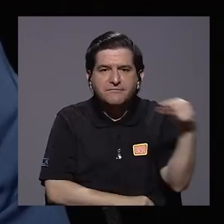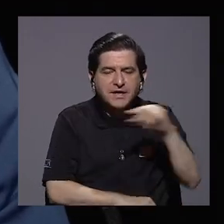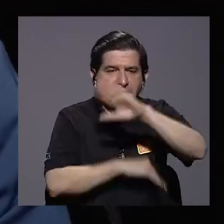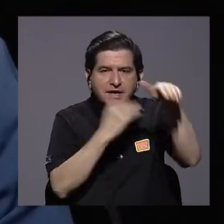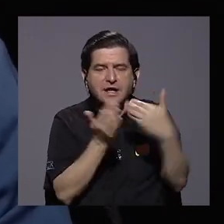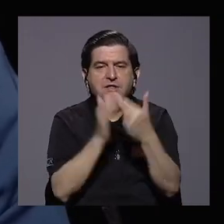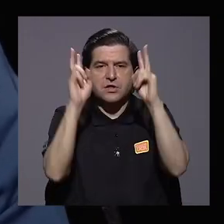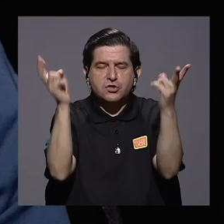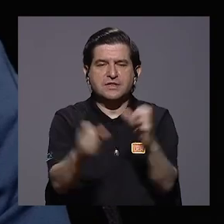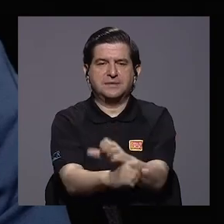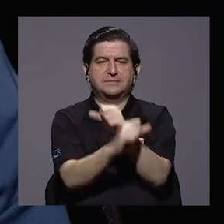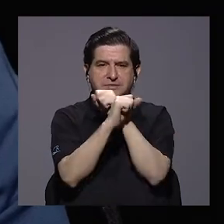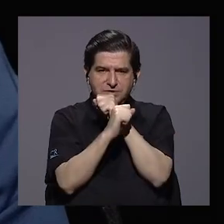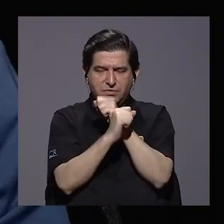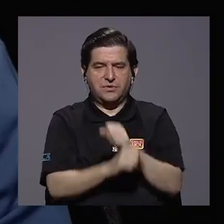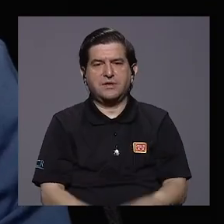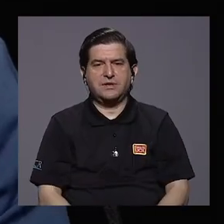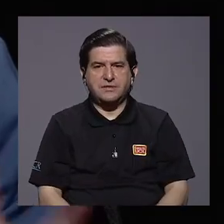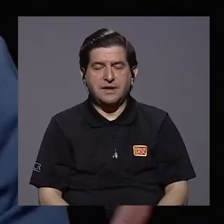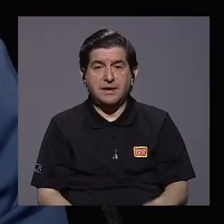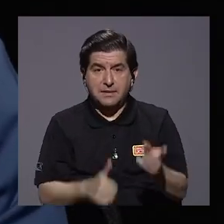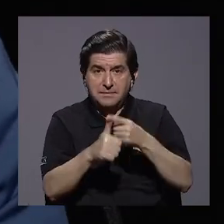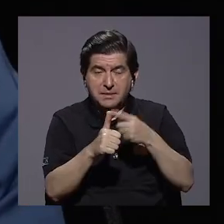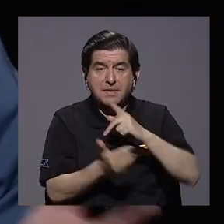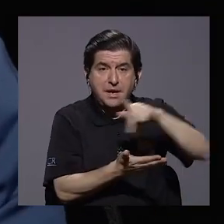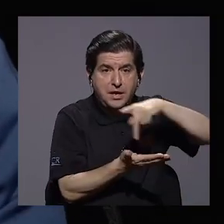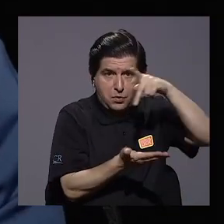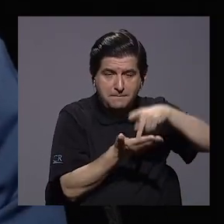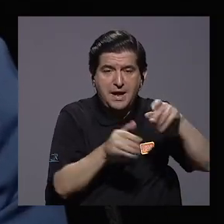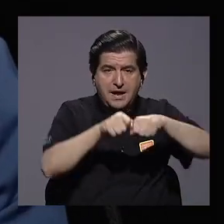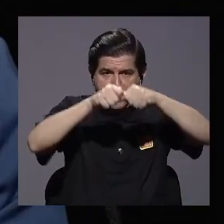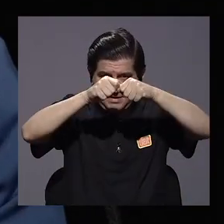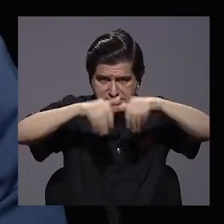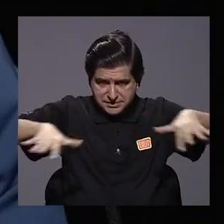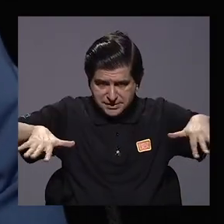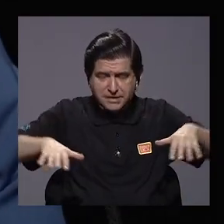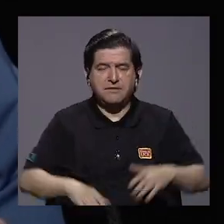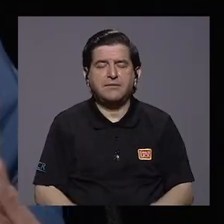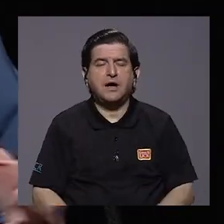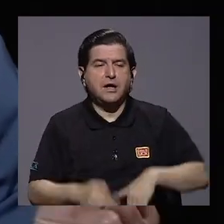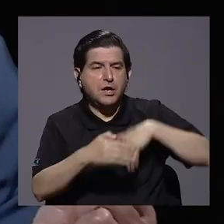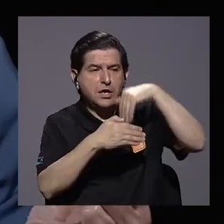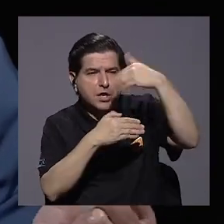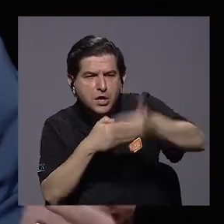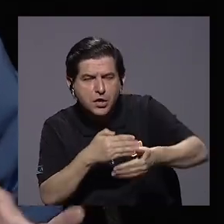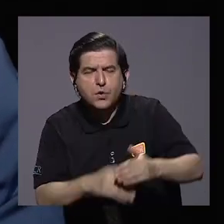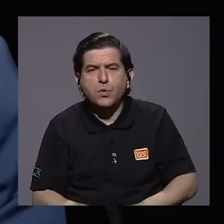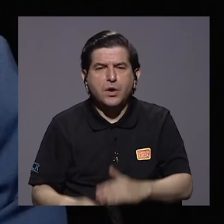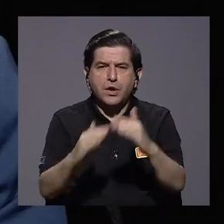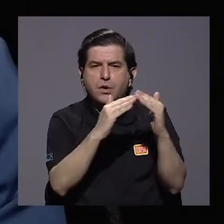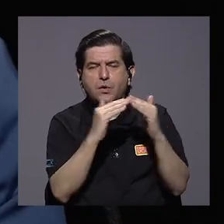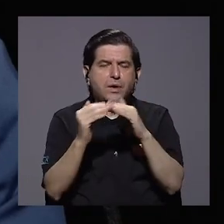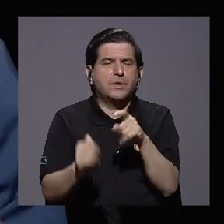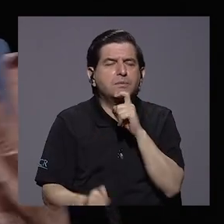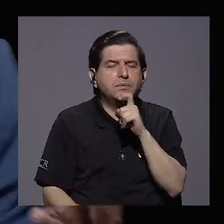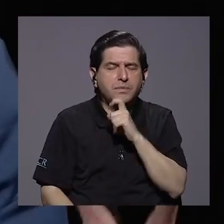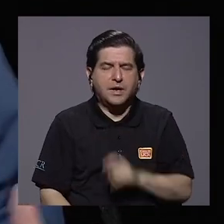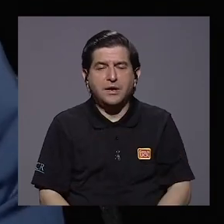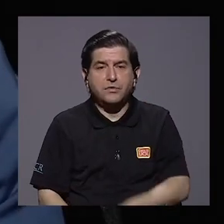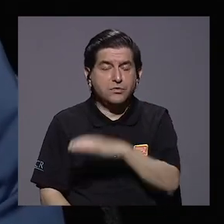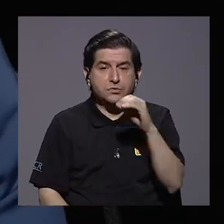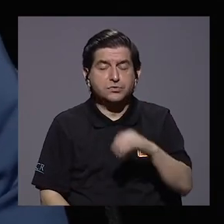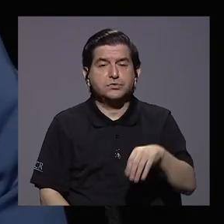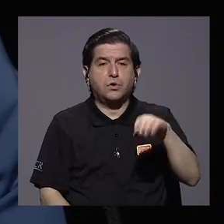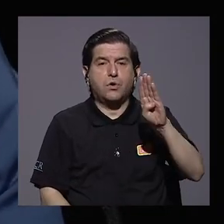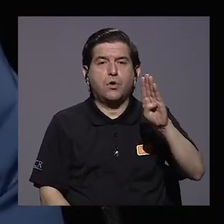en todos los temas de seguridad, cuidábamos al principio parques como la sabana, después ya nos metíamos en barriadas complicadas, después en